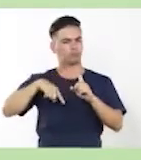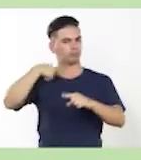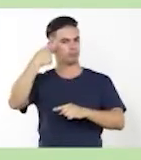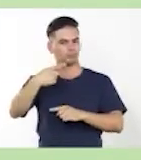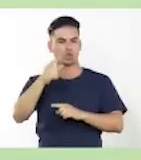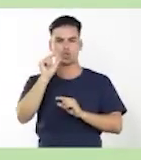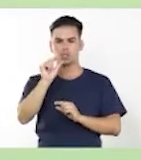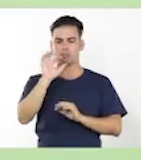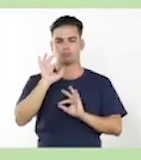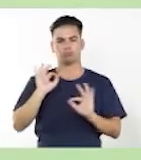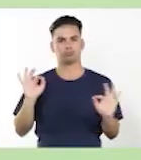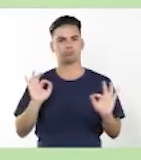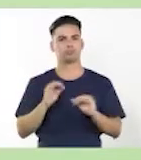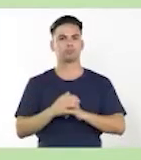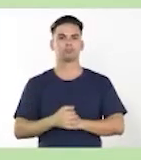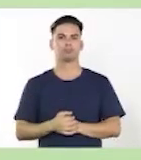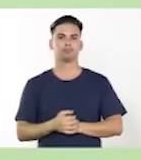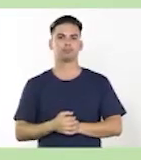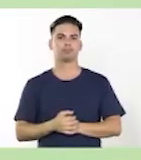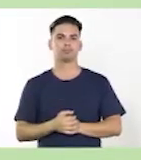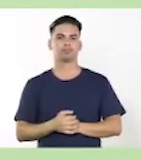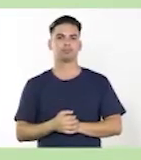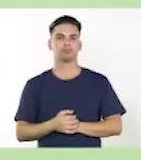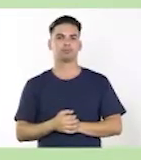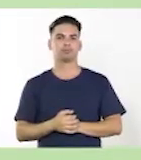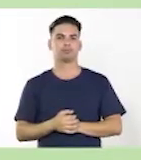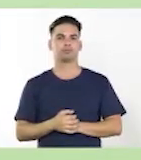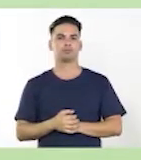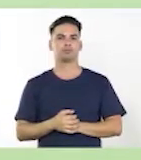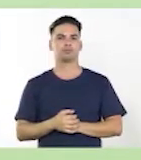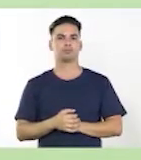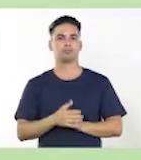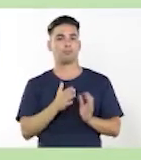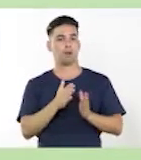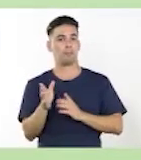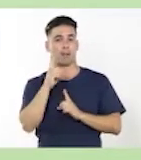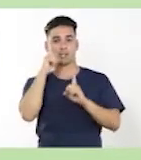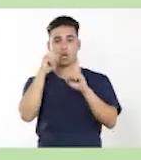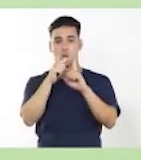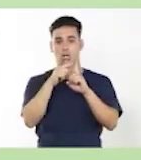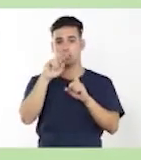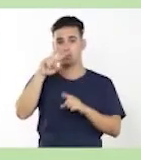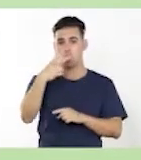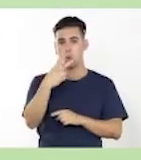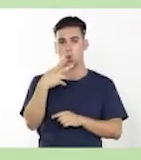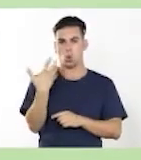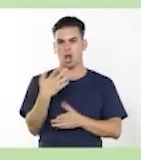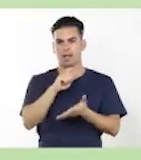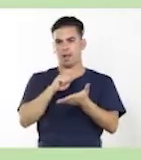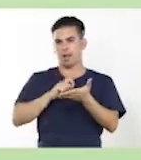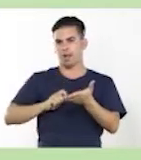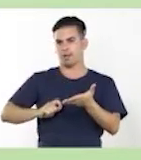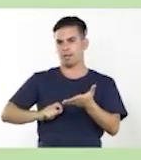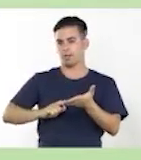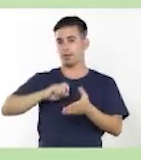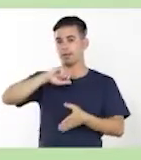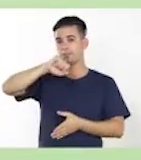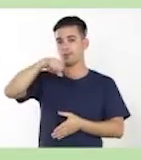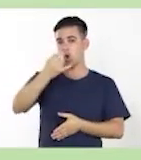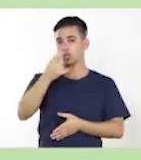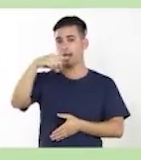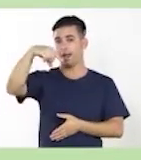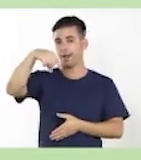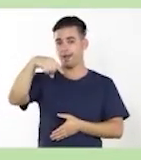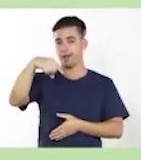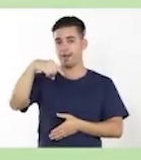adverbiales la vamos a dejar para otro momento. Y el otro objetivo, escribir correctamente con G y J,